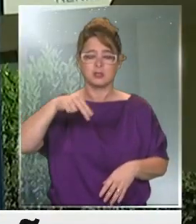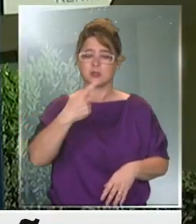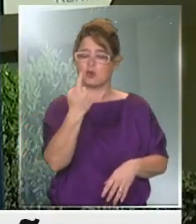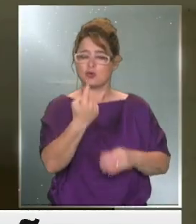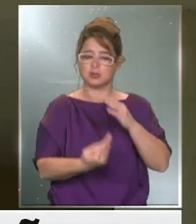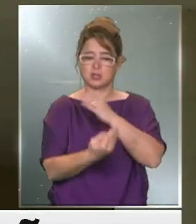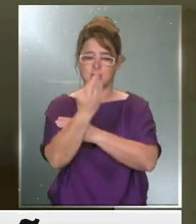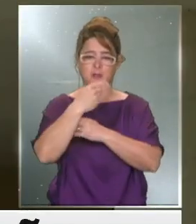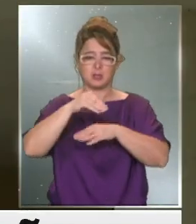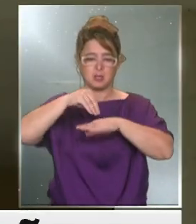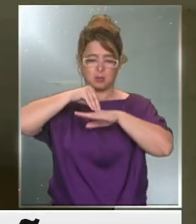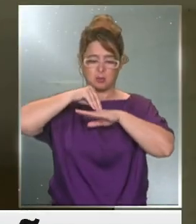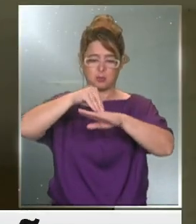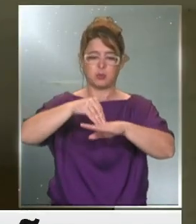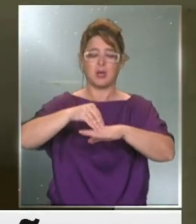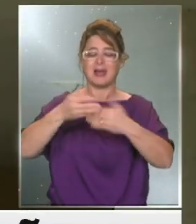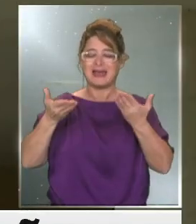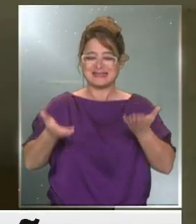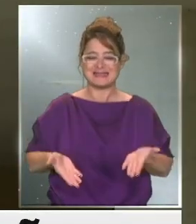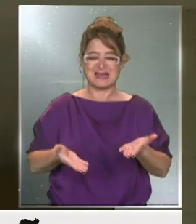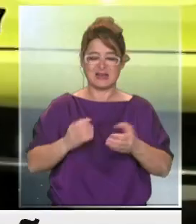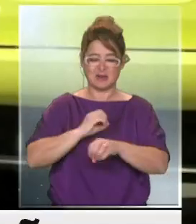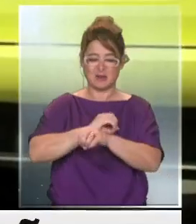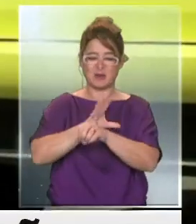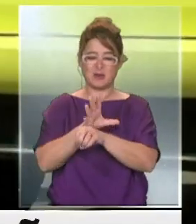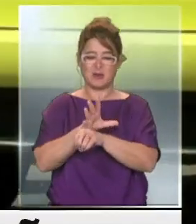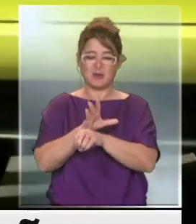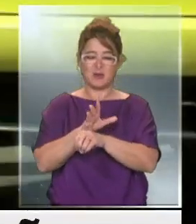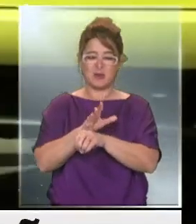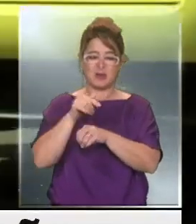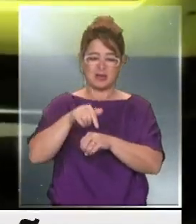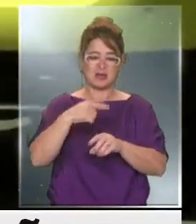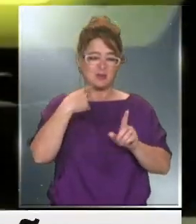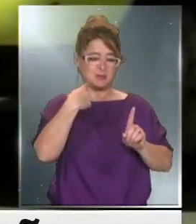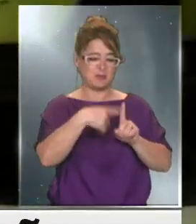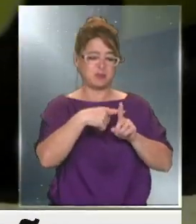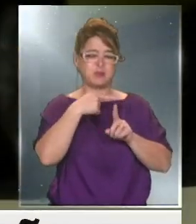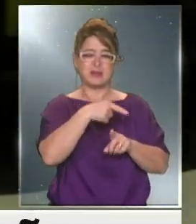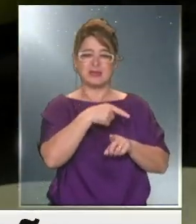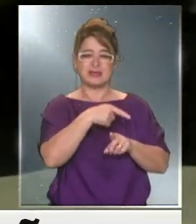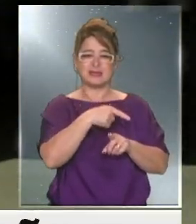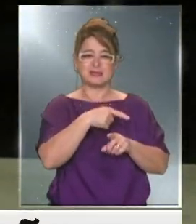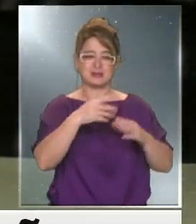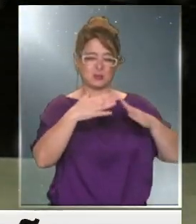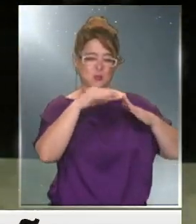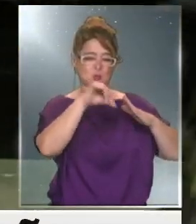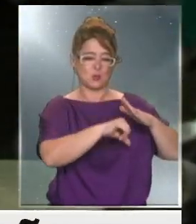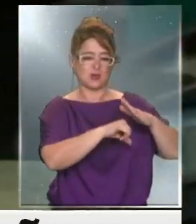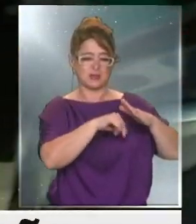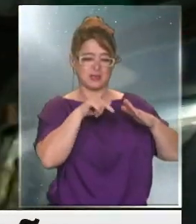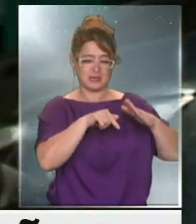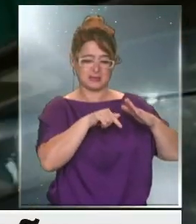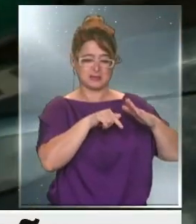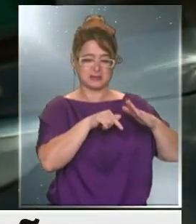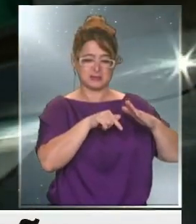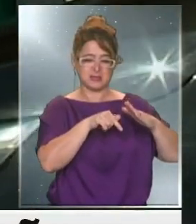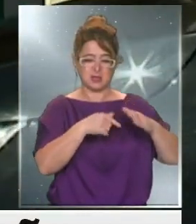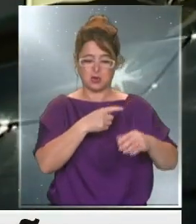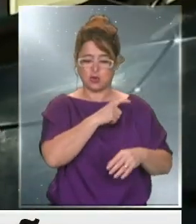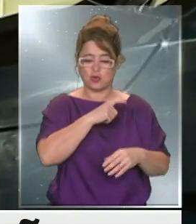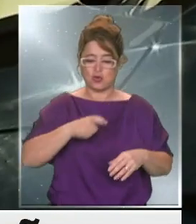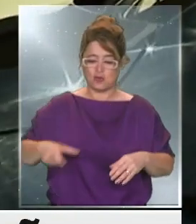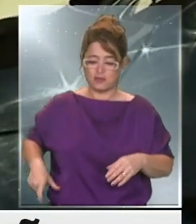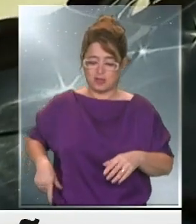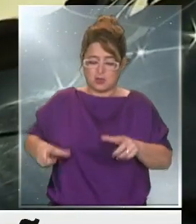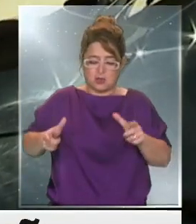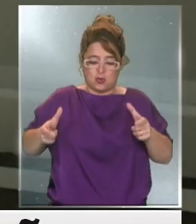24 horas, está con coronavirus por primer día haciendo cuarentena. Por ende, el grupo y el núcleo del gobierno se comienza a estrechar